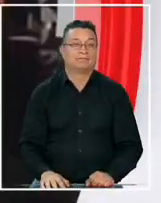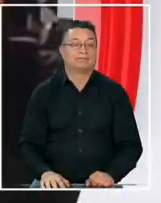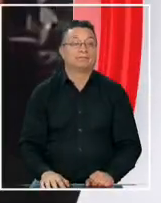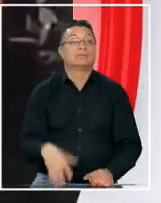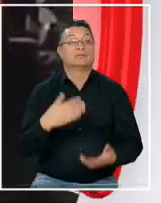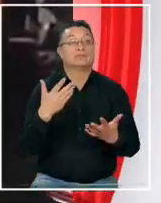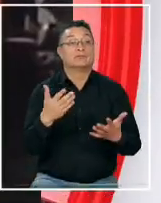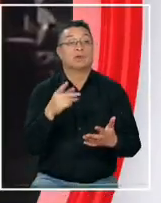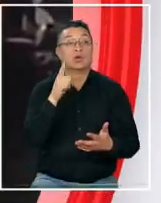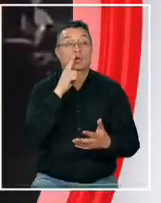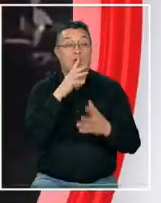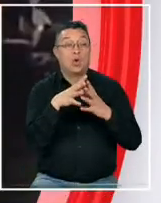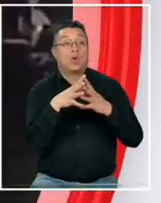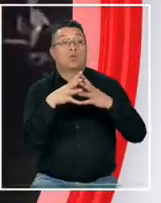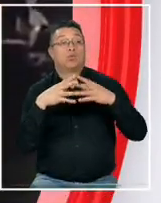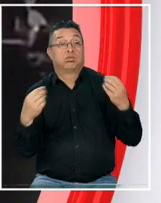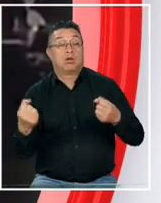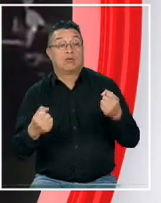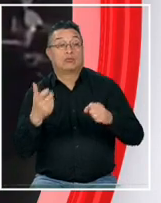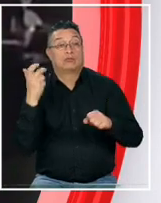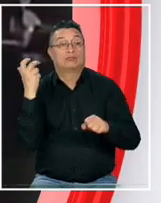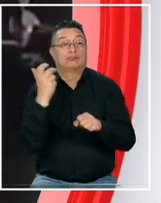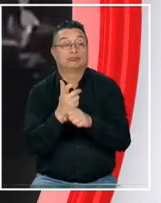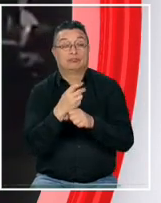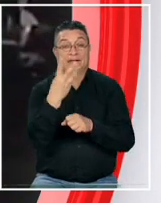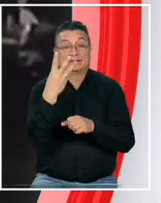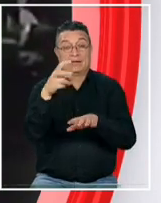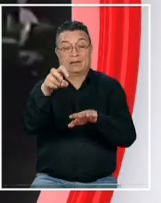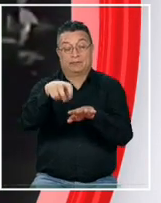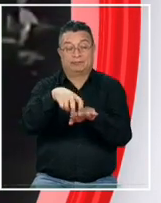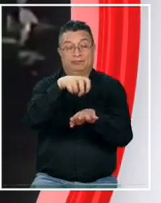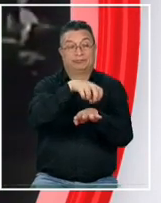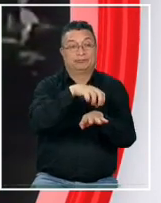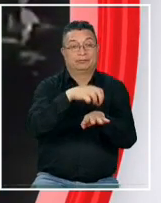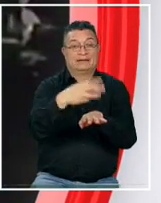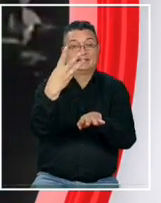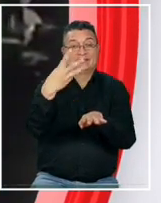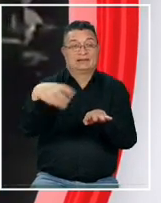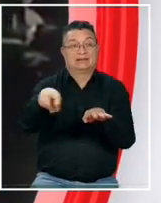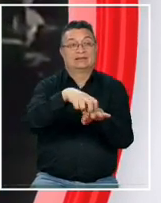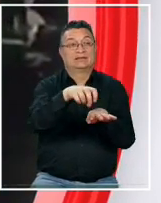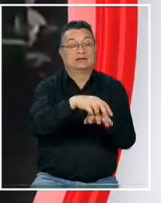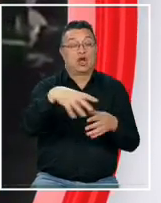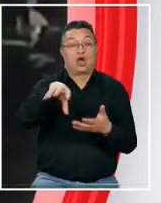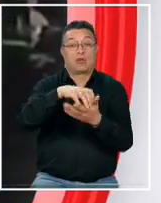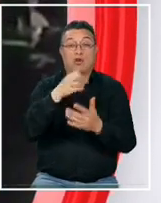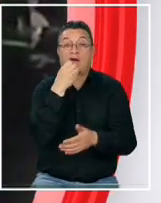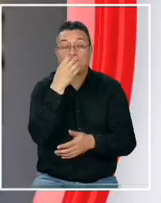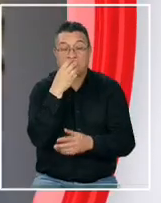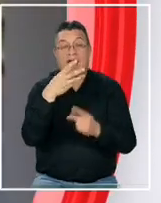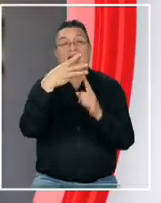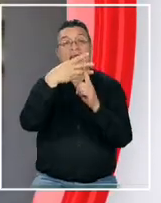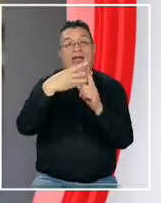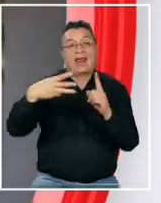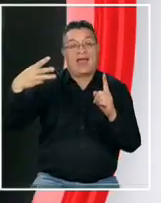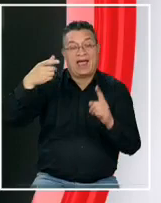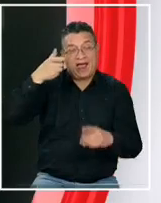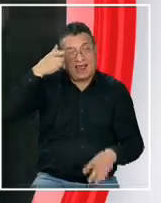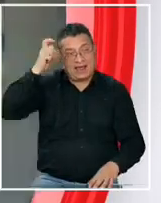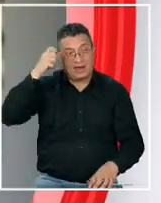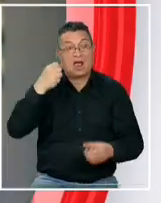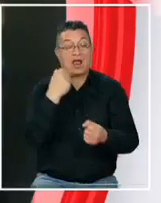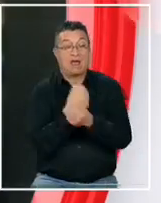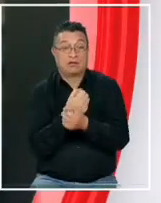así terminó la huida de este vehículo robado aunque viajaban tres personas la policía lo seguía por las comunas de La Floride y La Granja Carabineros